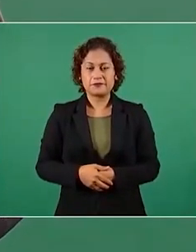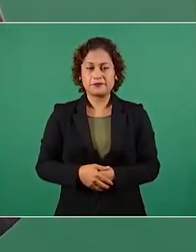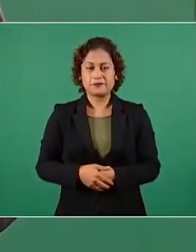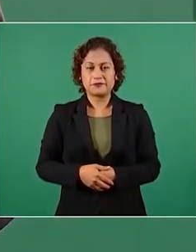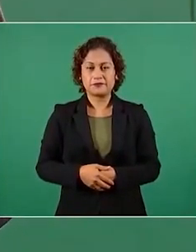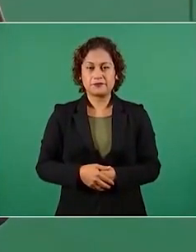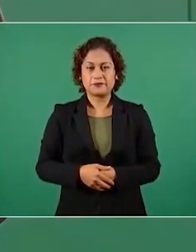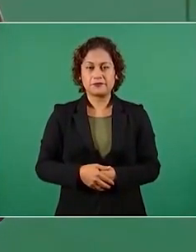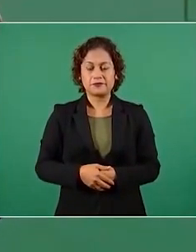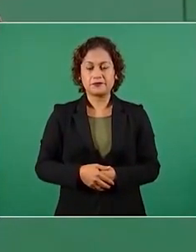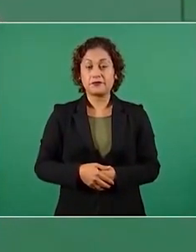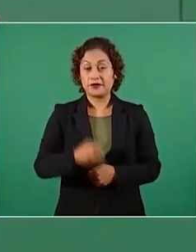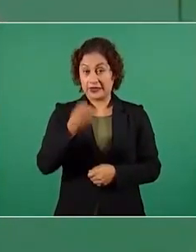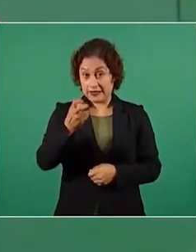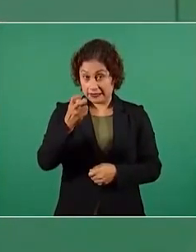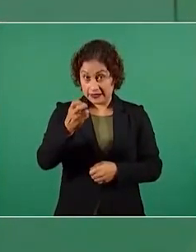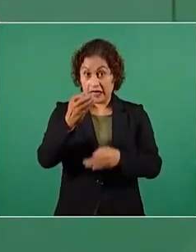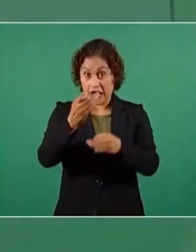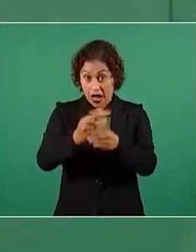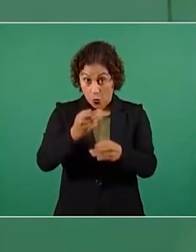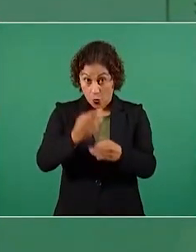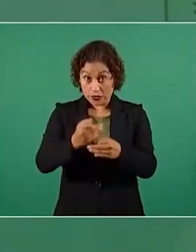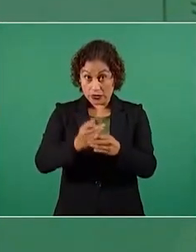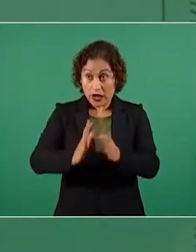se hubiese aplicado antes